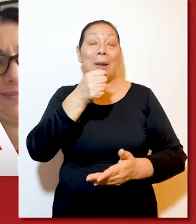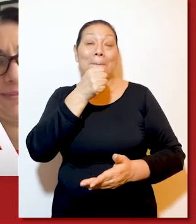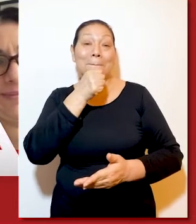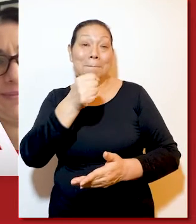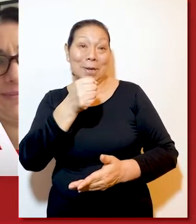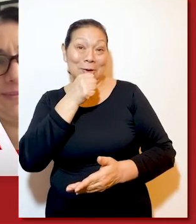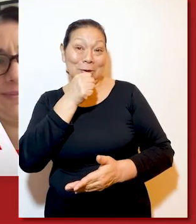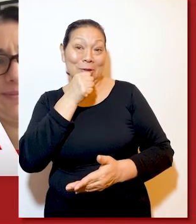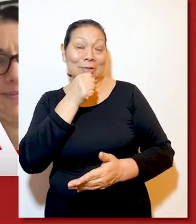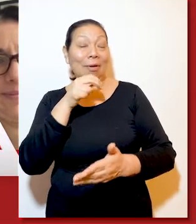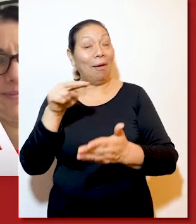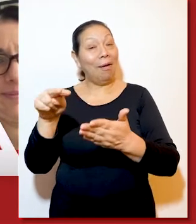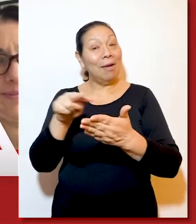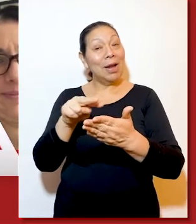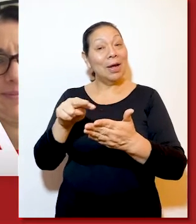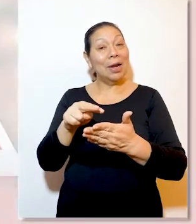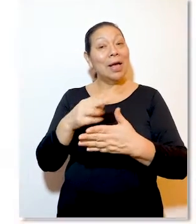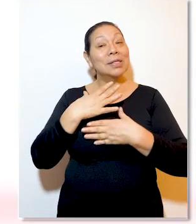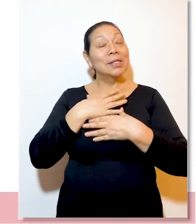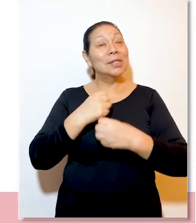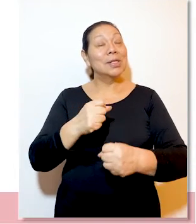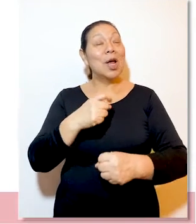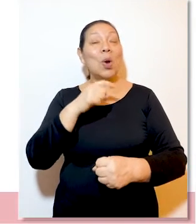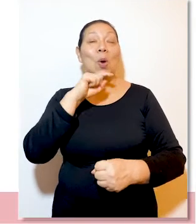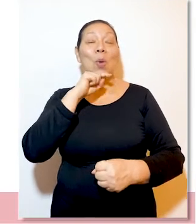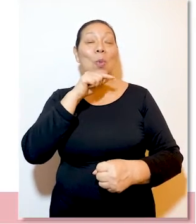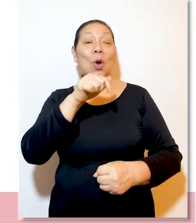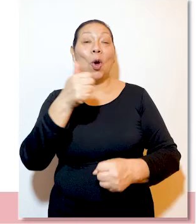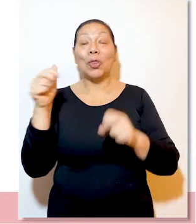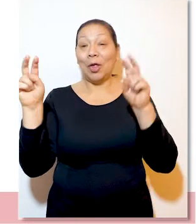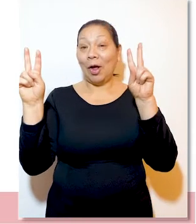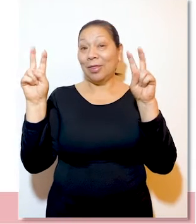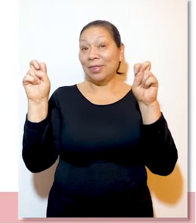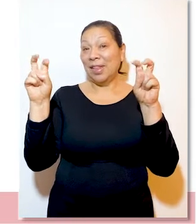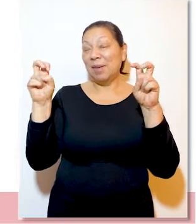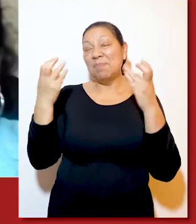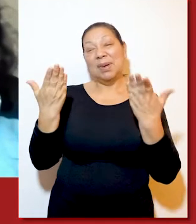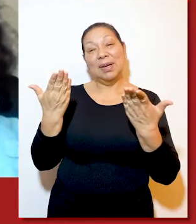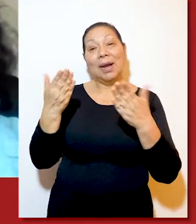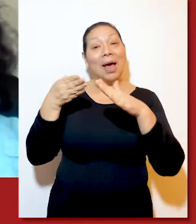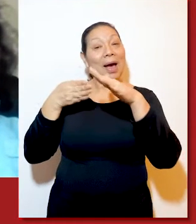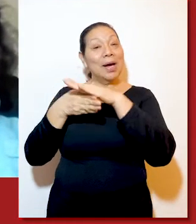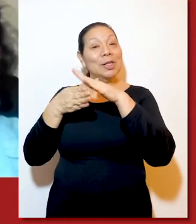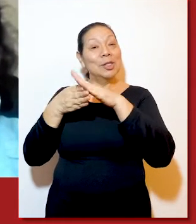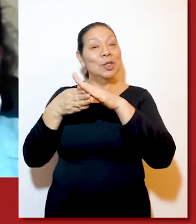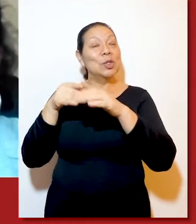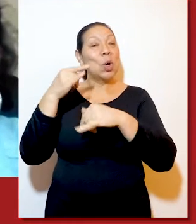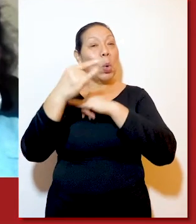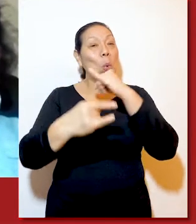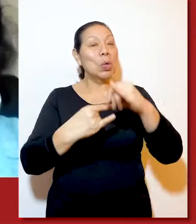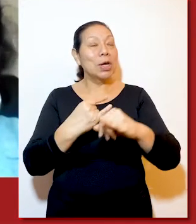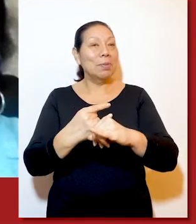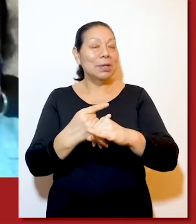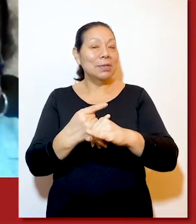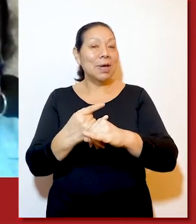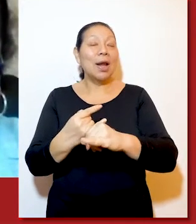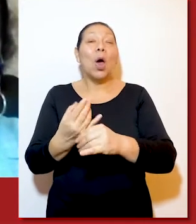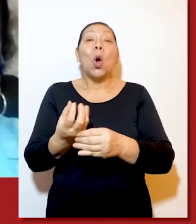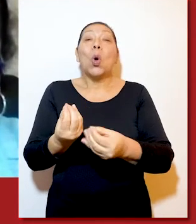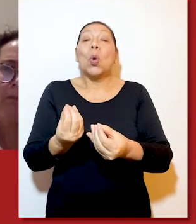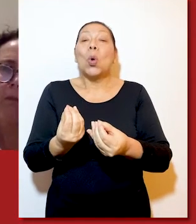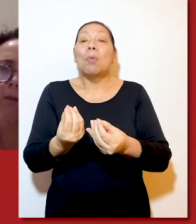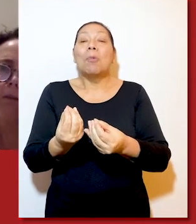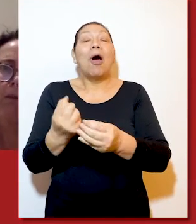Costa, periodista del Comité de Lectura. Salud de la Mujer fue el siguiente tema en el que se habló sobre el acceso universal a la salud